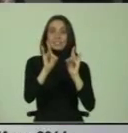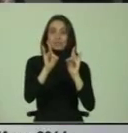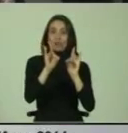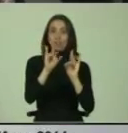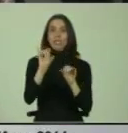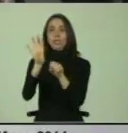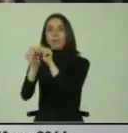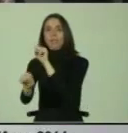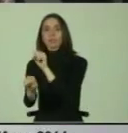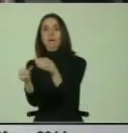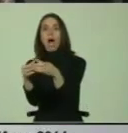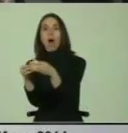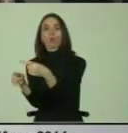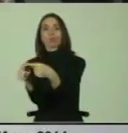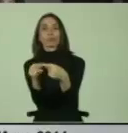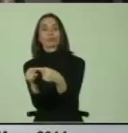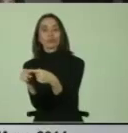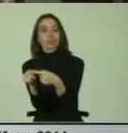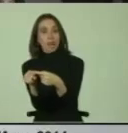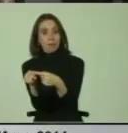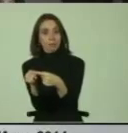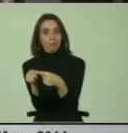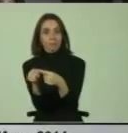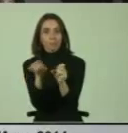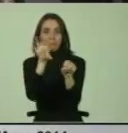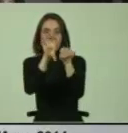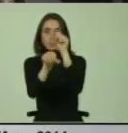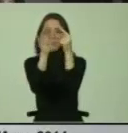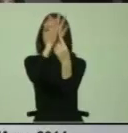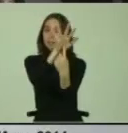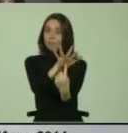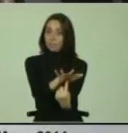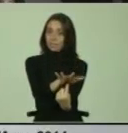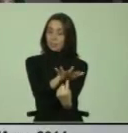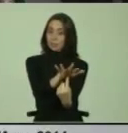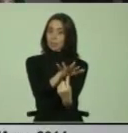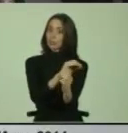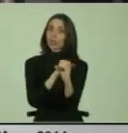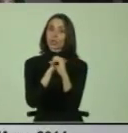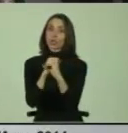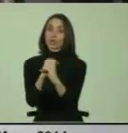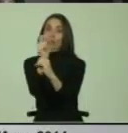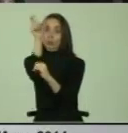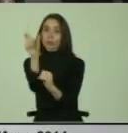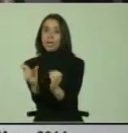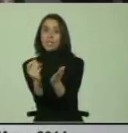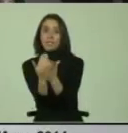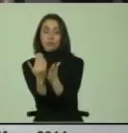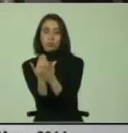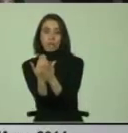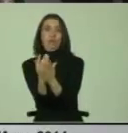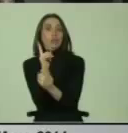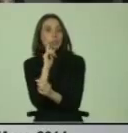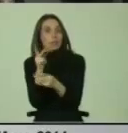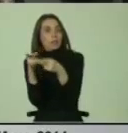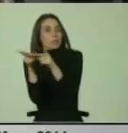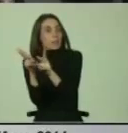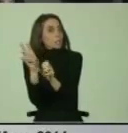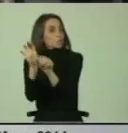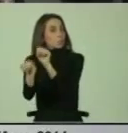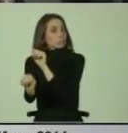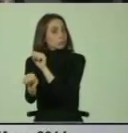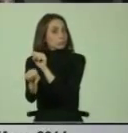ciertos grupos sociales. La discriminación, además de atentar contra los estudiantes en tanto sujeto de derechos, también